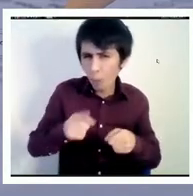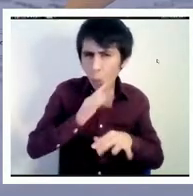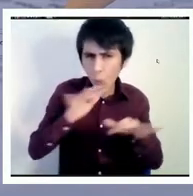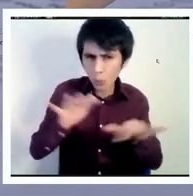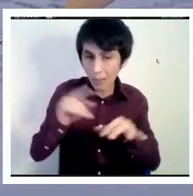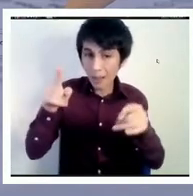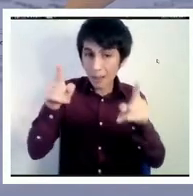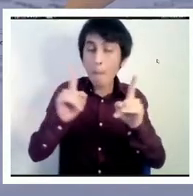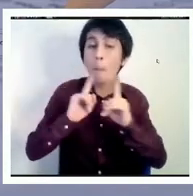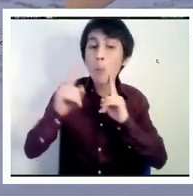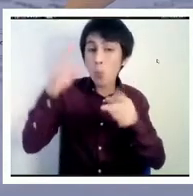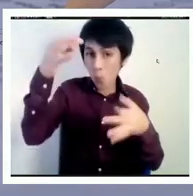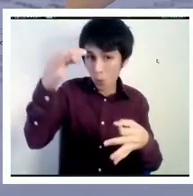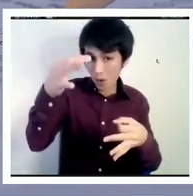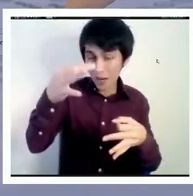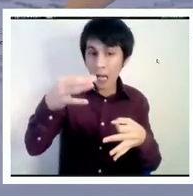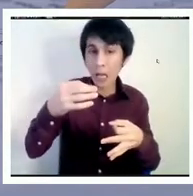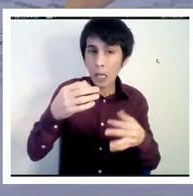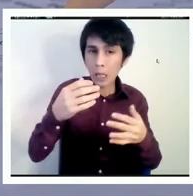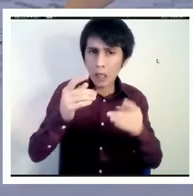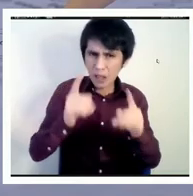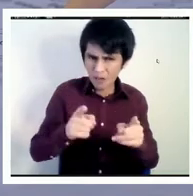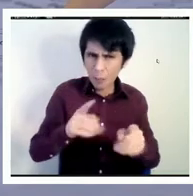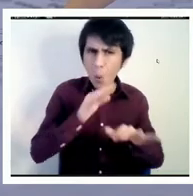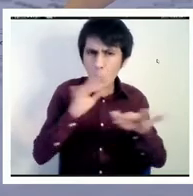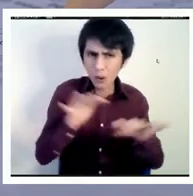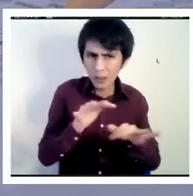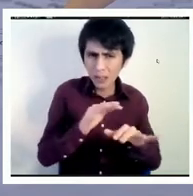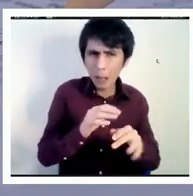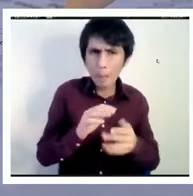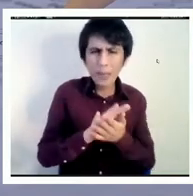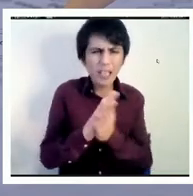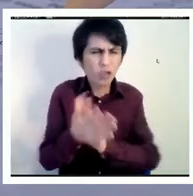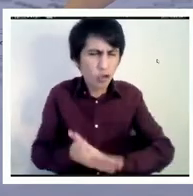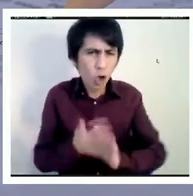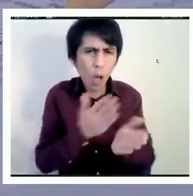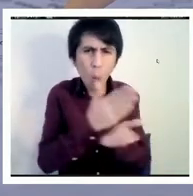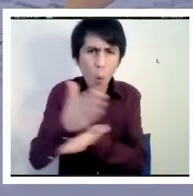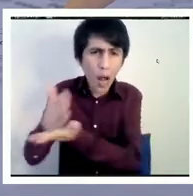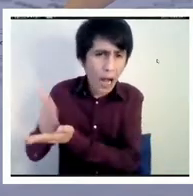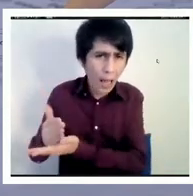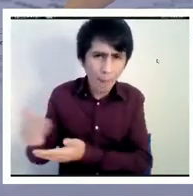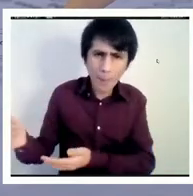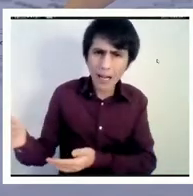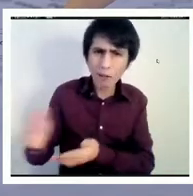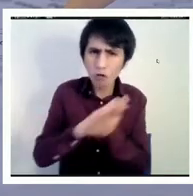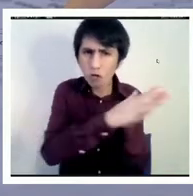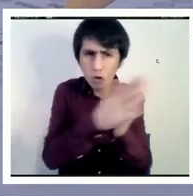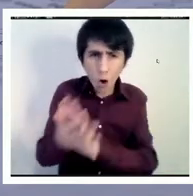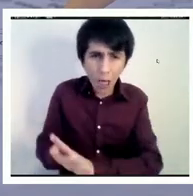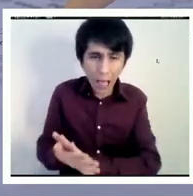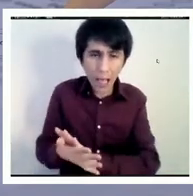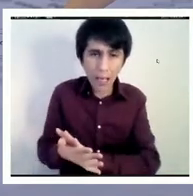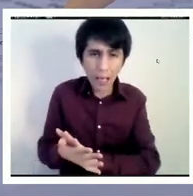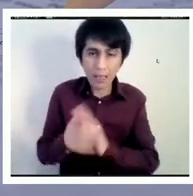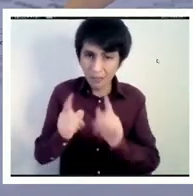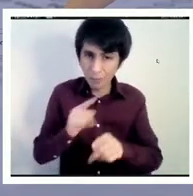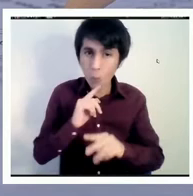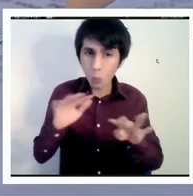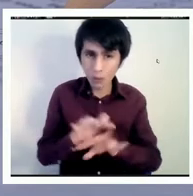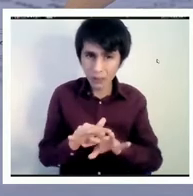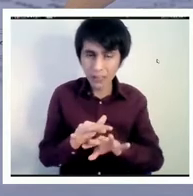estandarizadas nacionales para todas las escuelas cuando estamos haciendo un proceso de